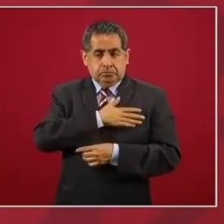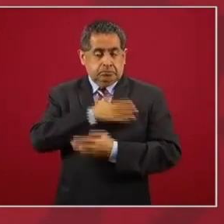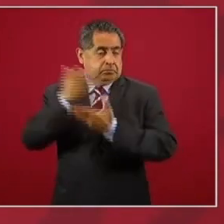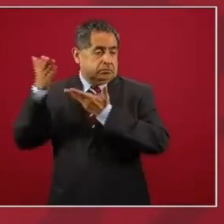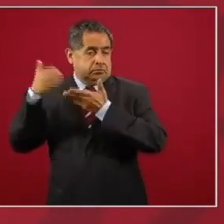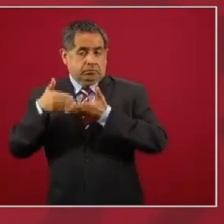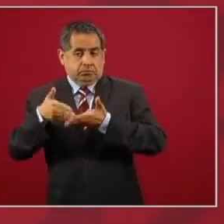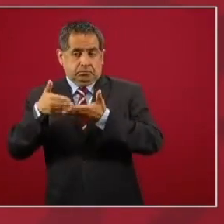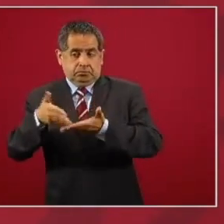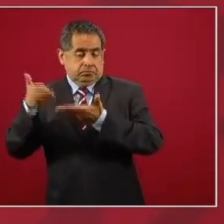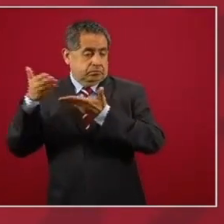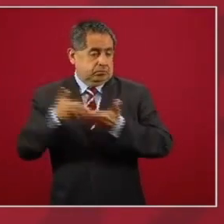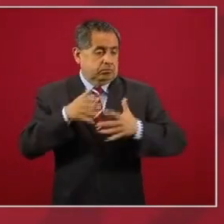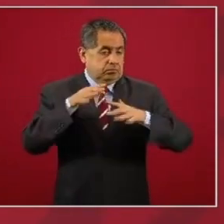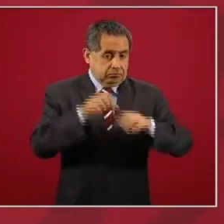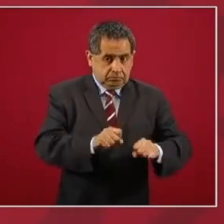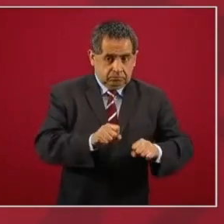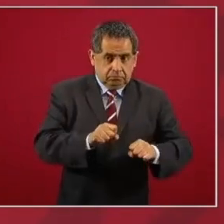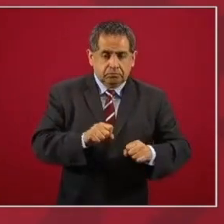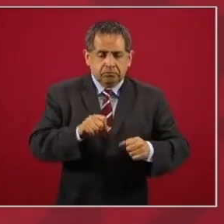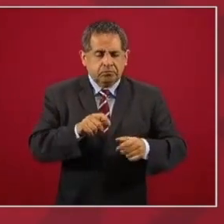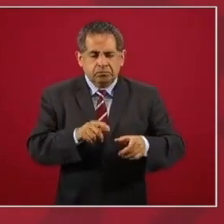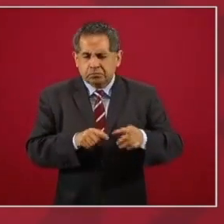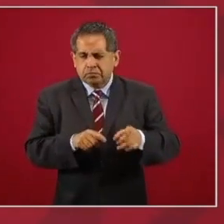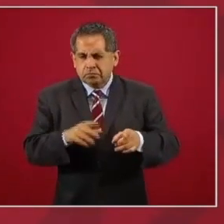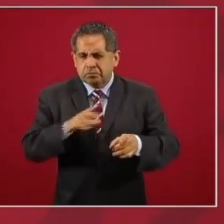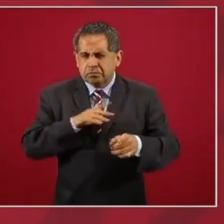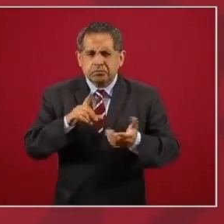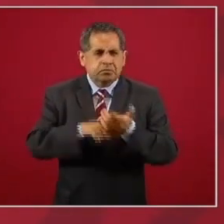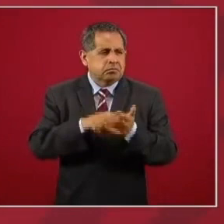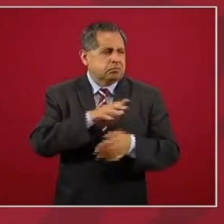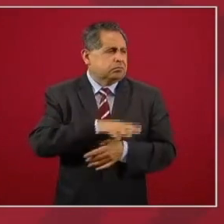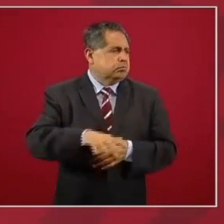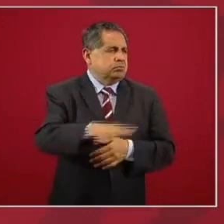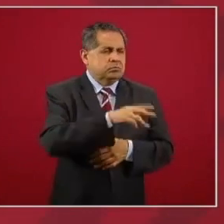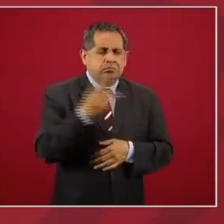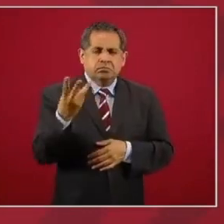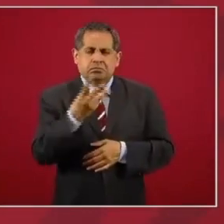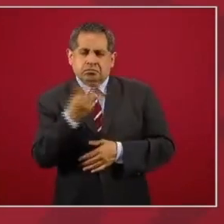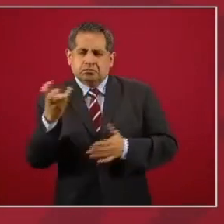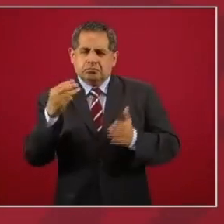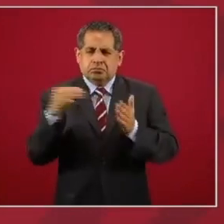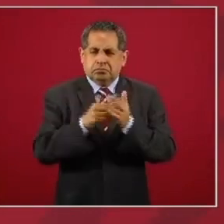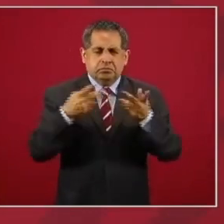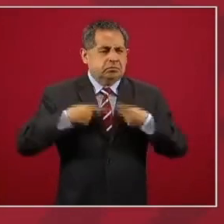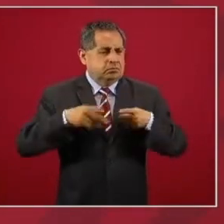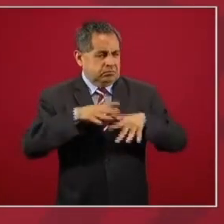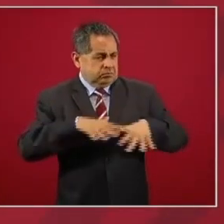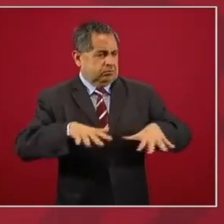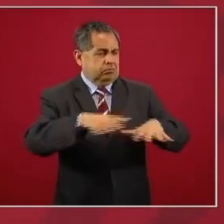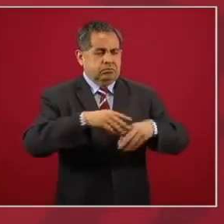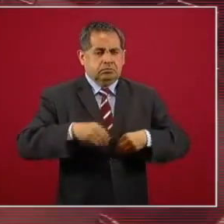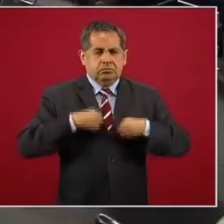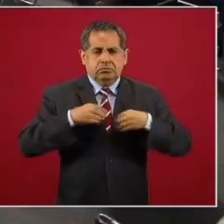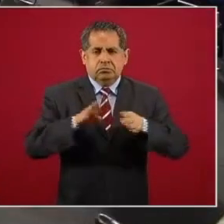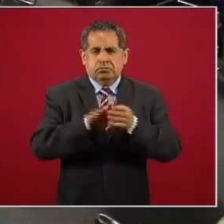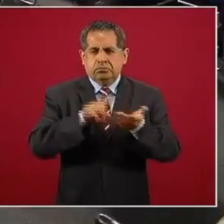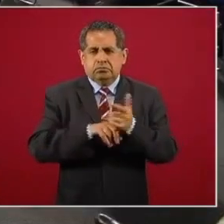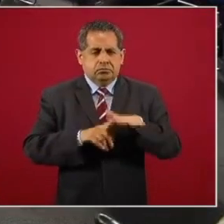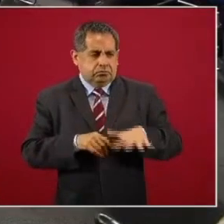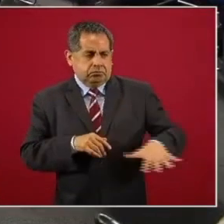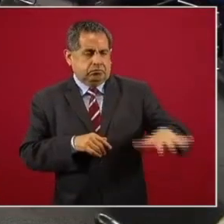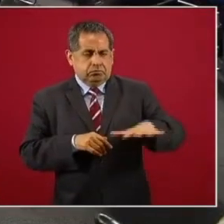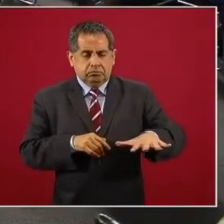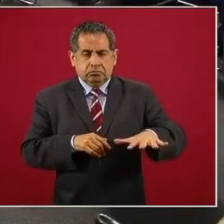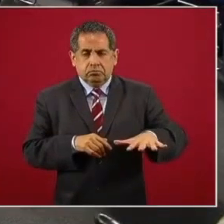habían alrededor de 300 mil habitantes y